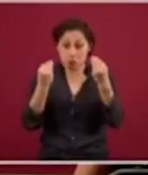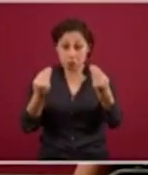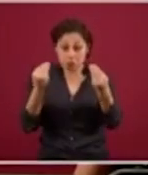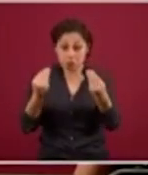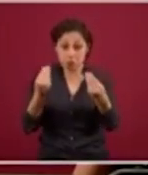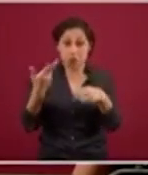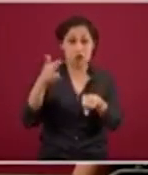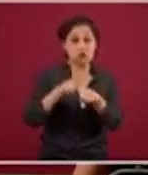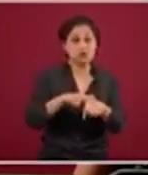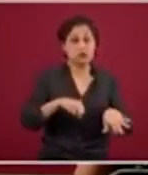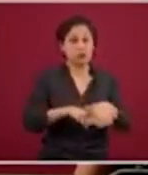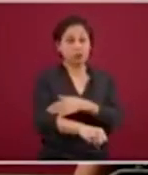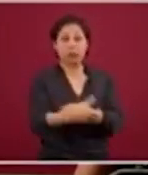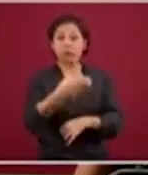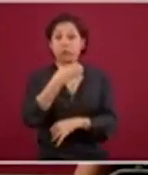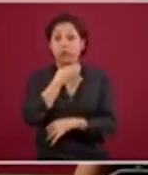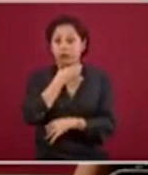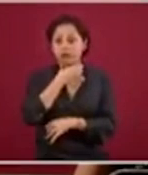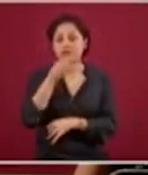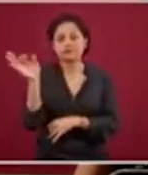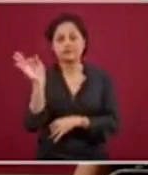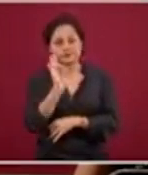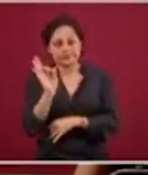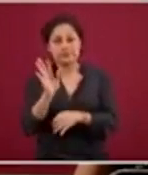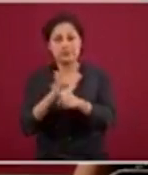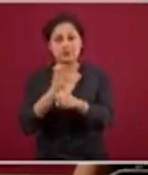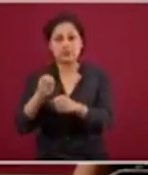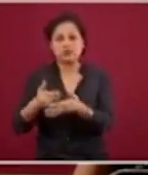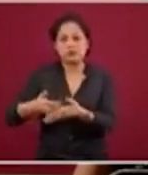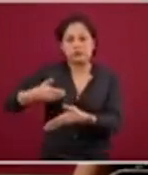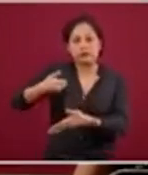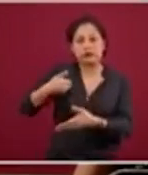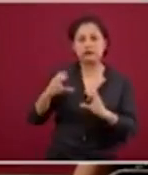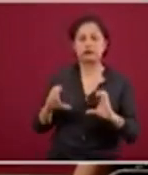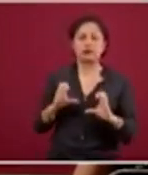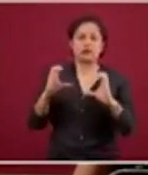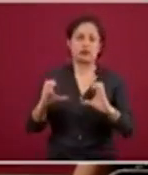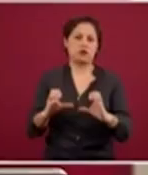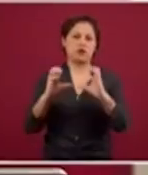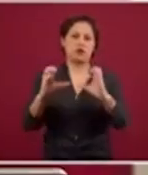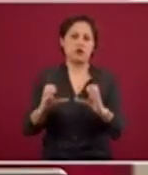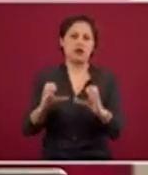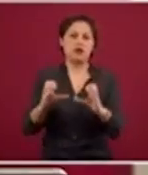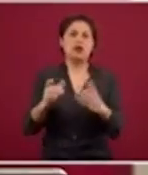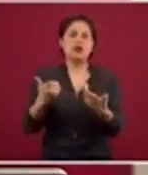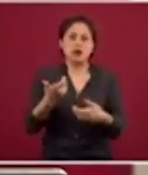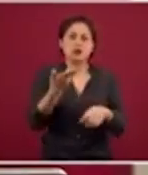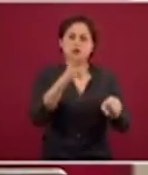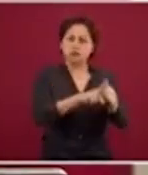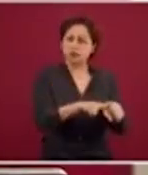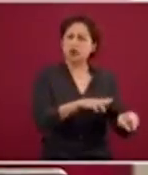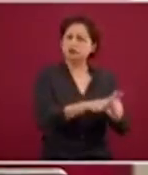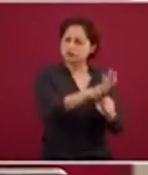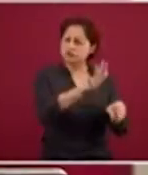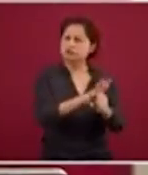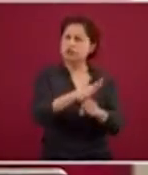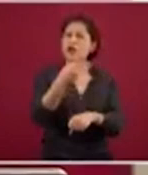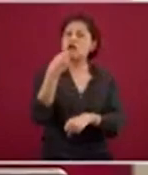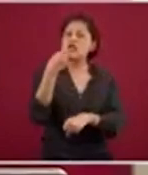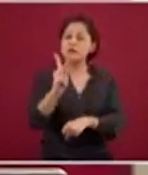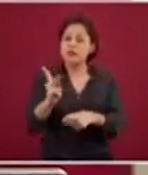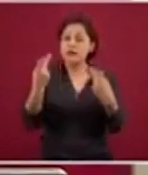inconveniente administrativo, sino porque el riesgo de la vida de las personas está precisamente